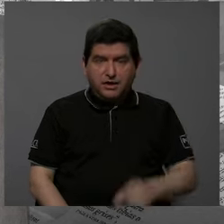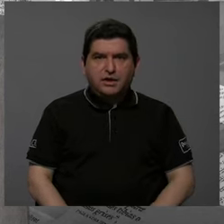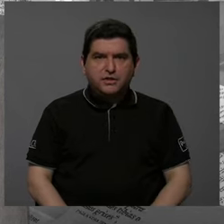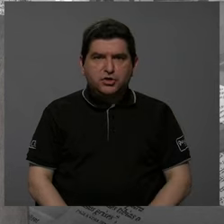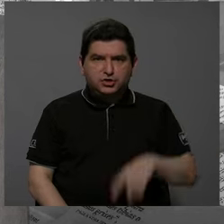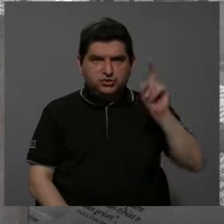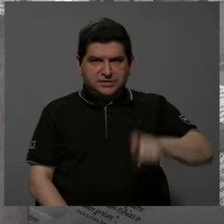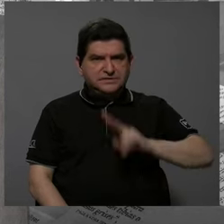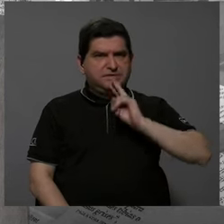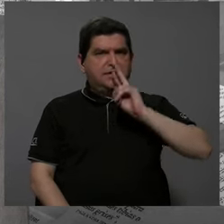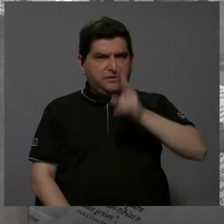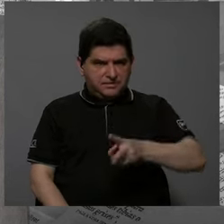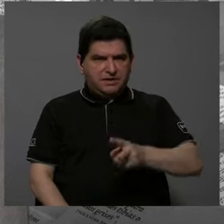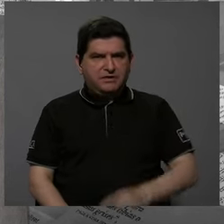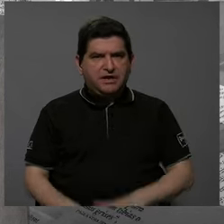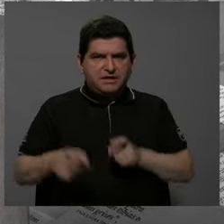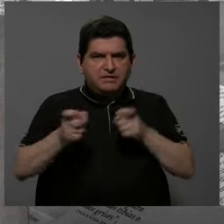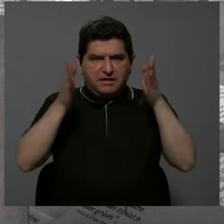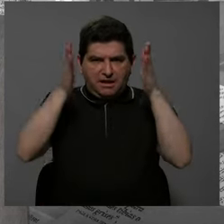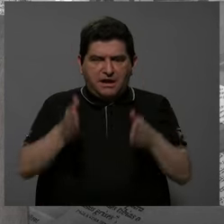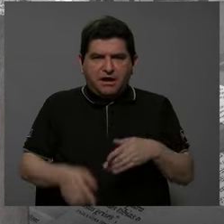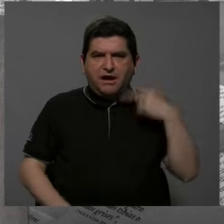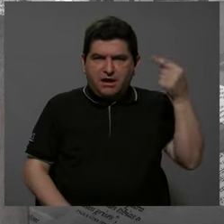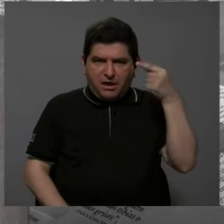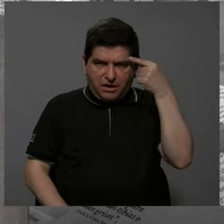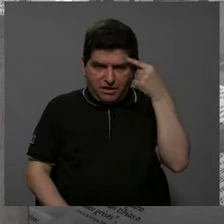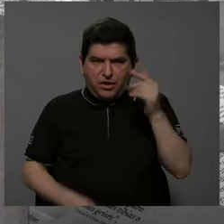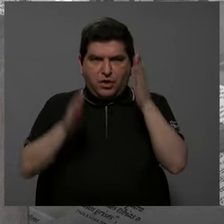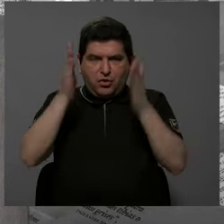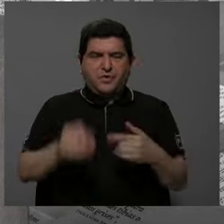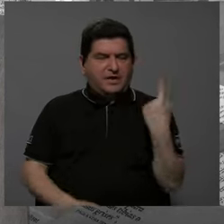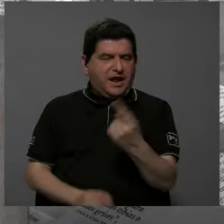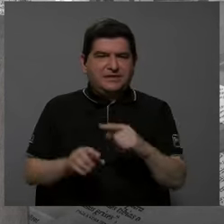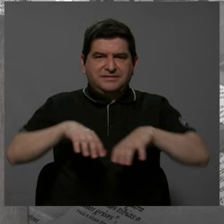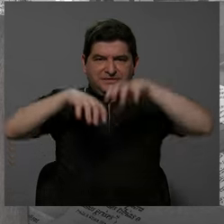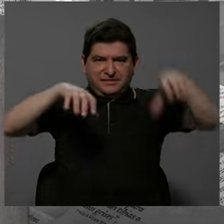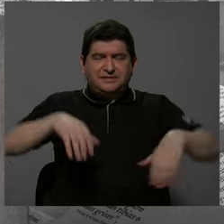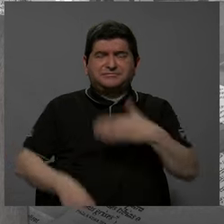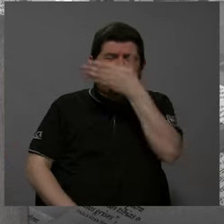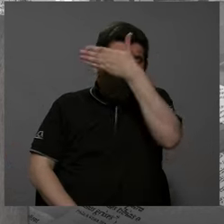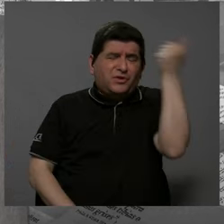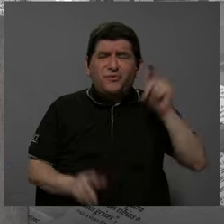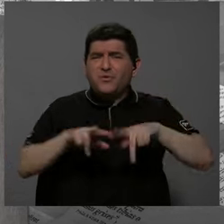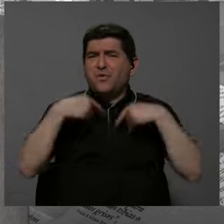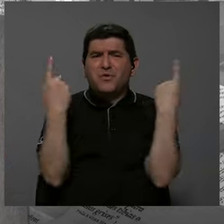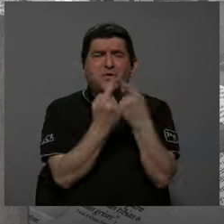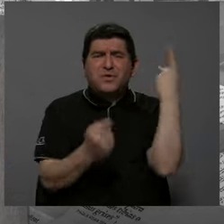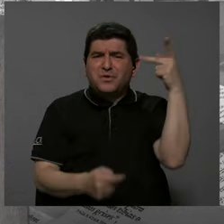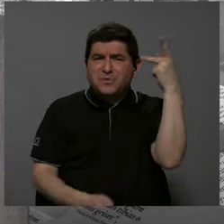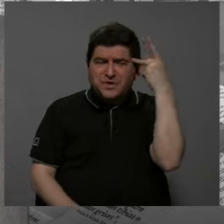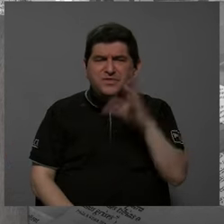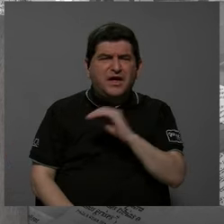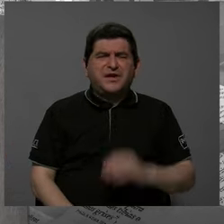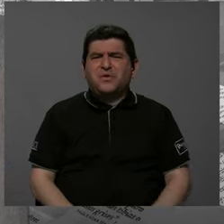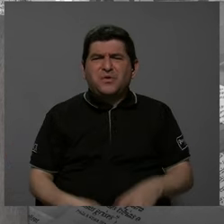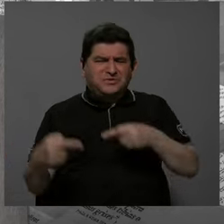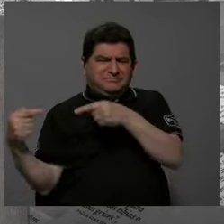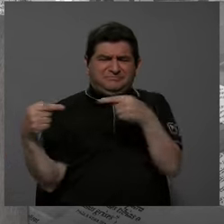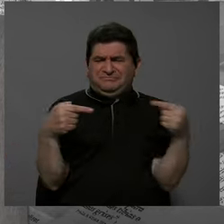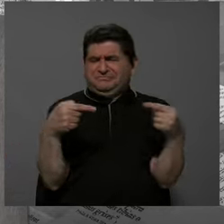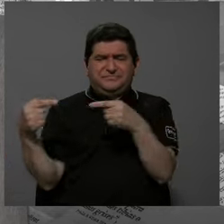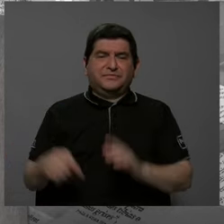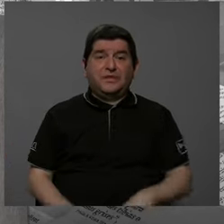tienen que convertirse realmente en administradores y gobernantes de cada cantón y olvidarse de los partidos políticos y de las rencillas